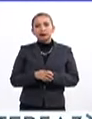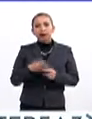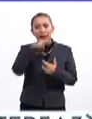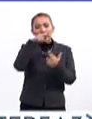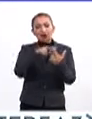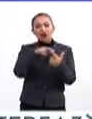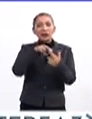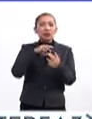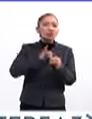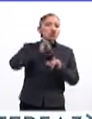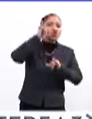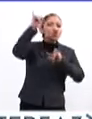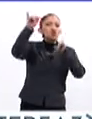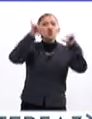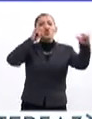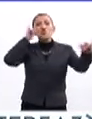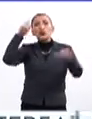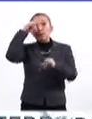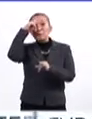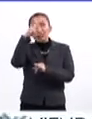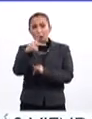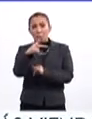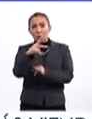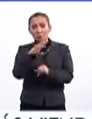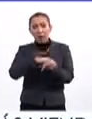regiones más apartadas del país,